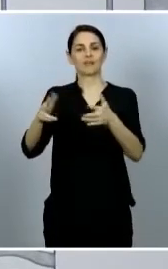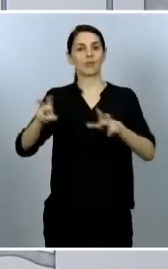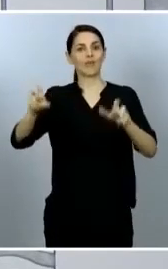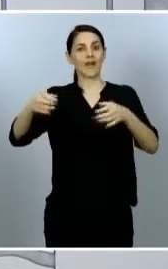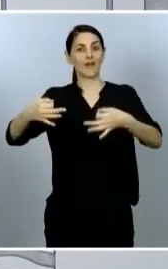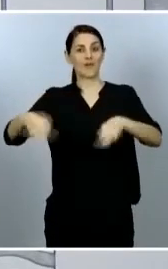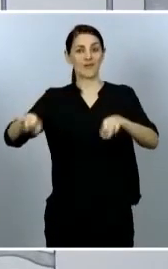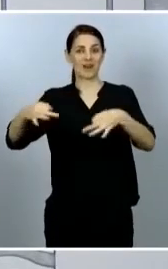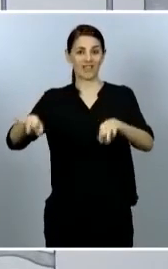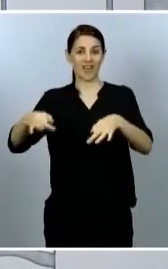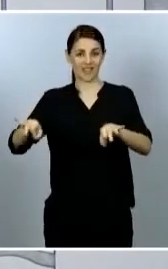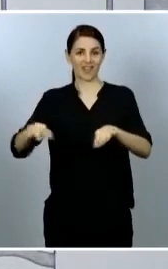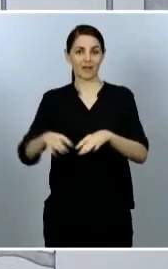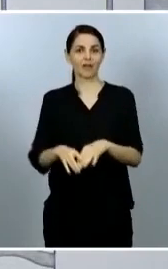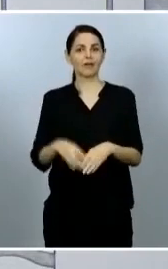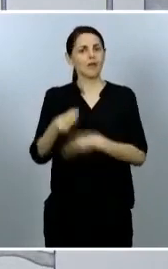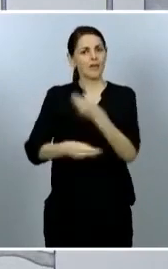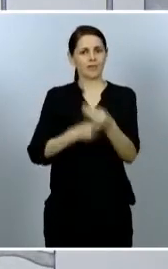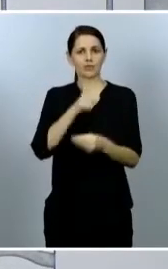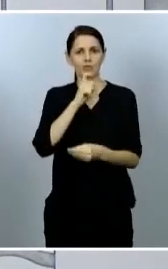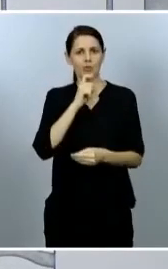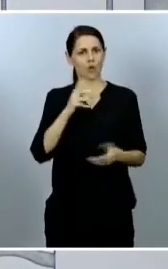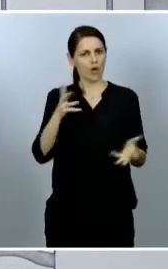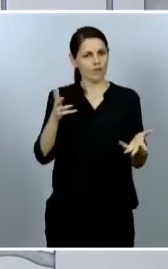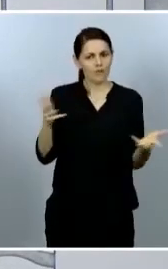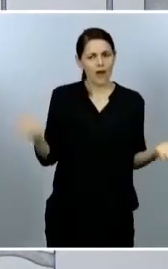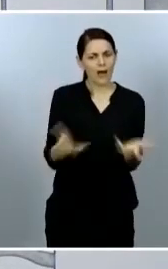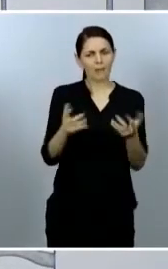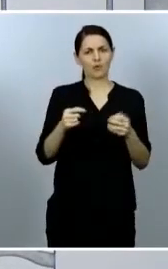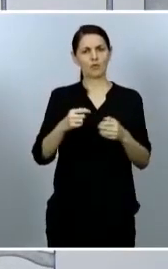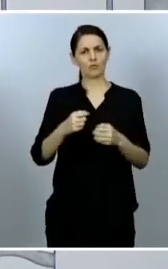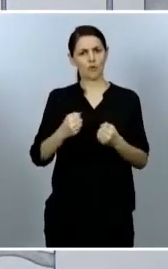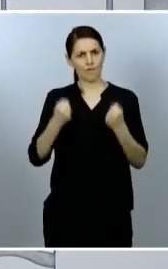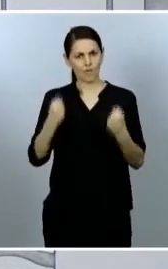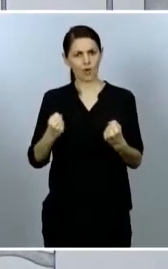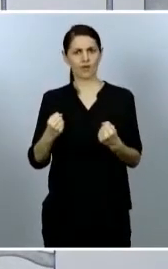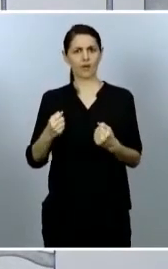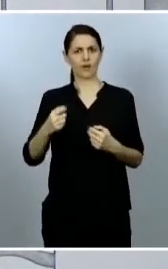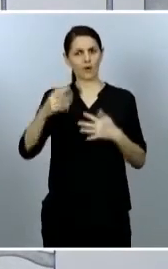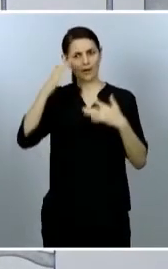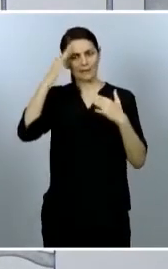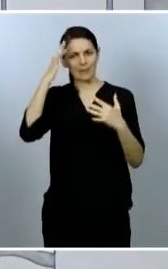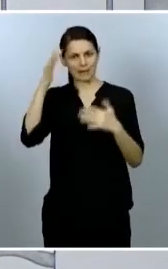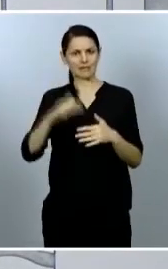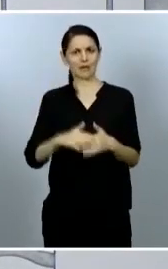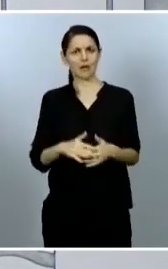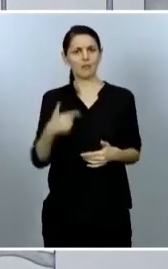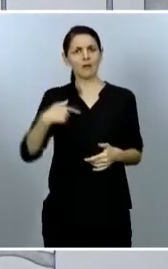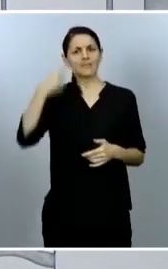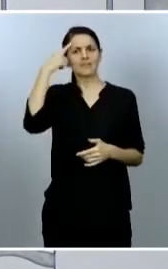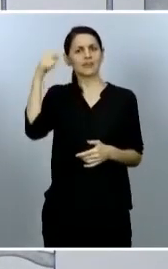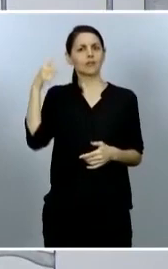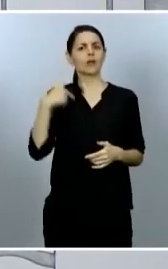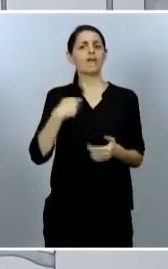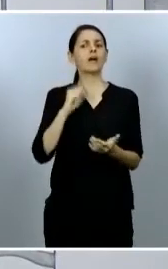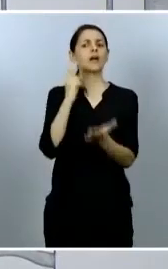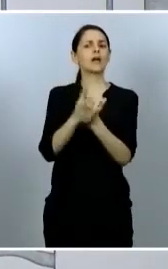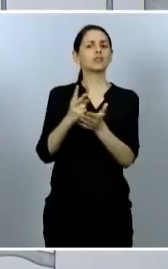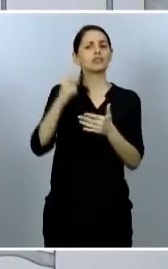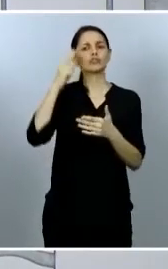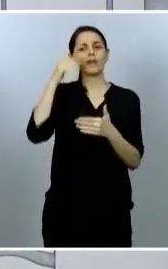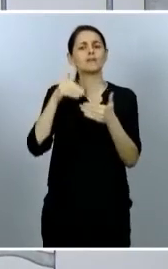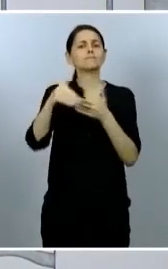fuerza y con esperanza, sabiendo que estamos preparados para afrontar los retos y los desafíos que tenemos por delante.